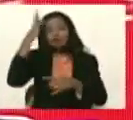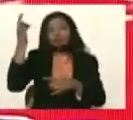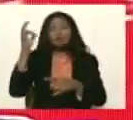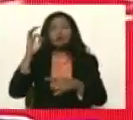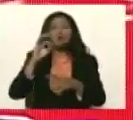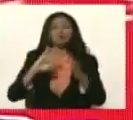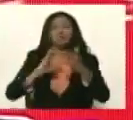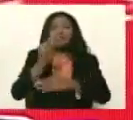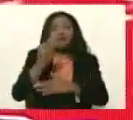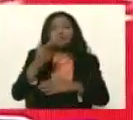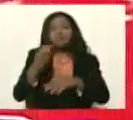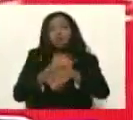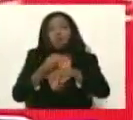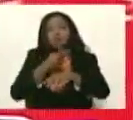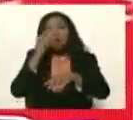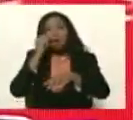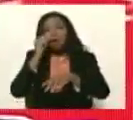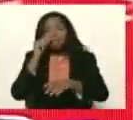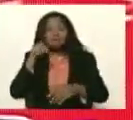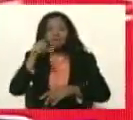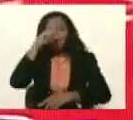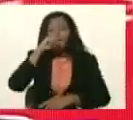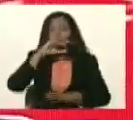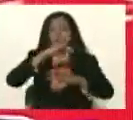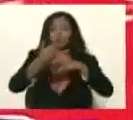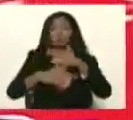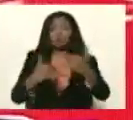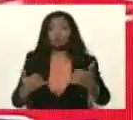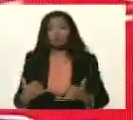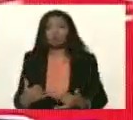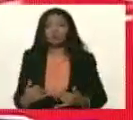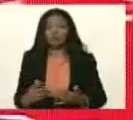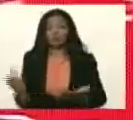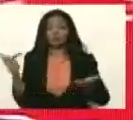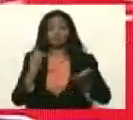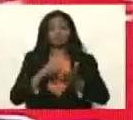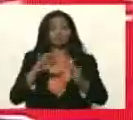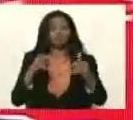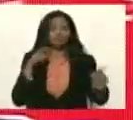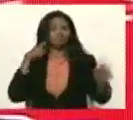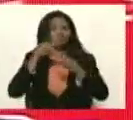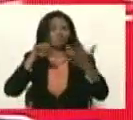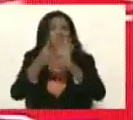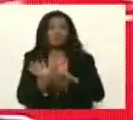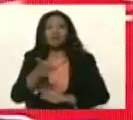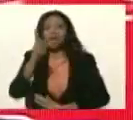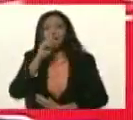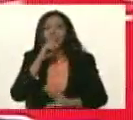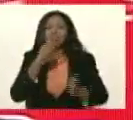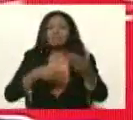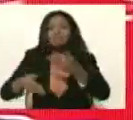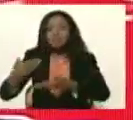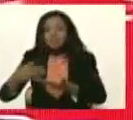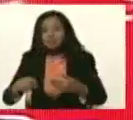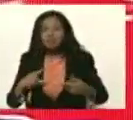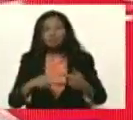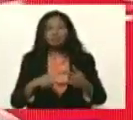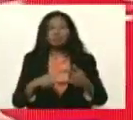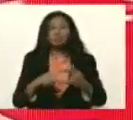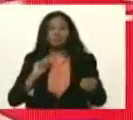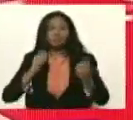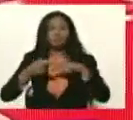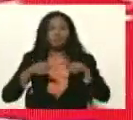de Gobierno el compañero Guy este año los proyectos han estado direccionados en el área de servicio con los